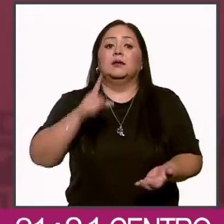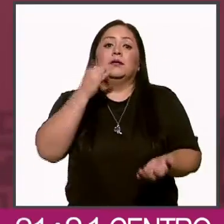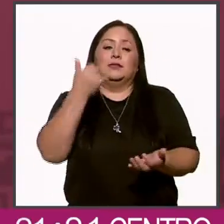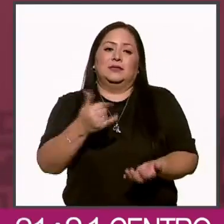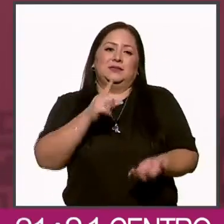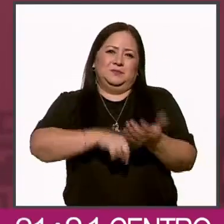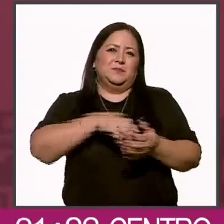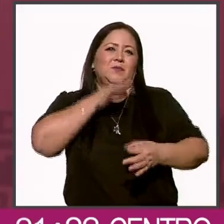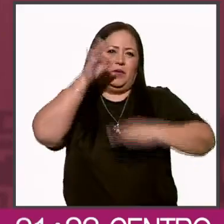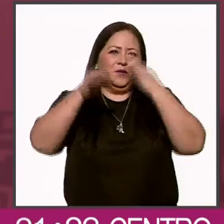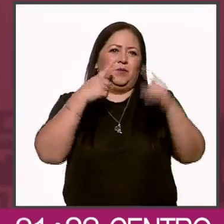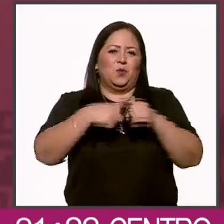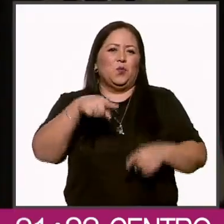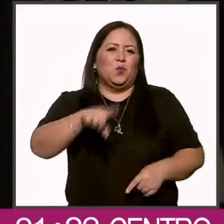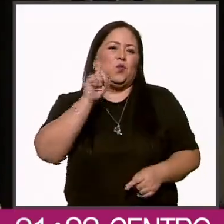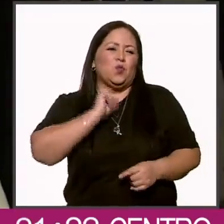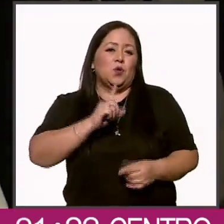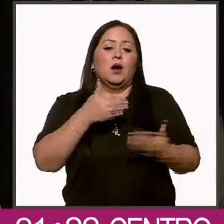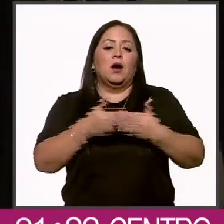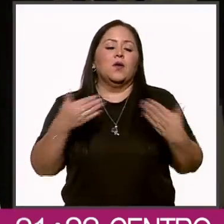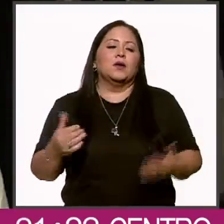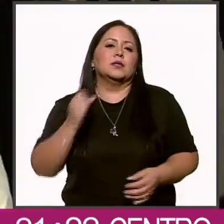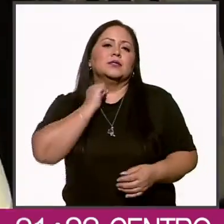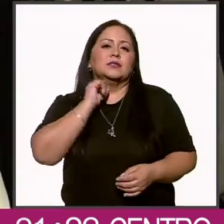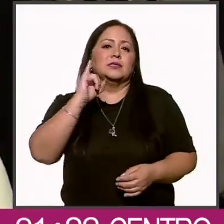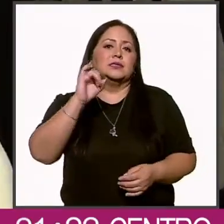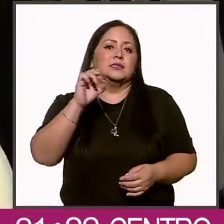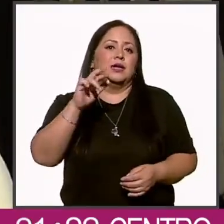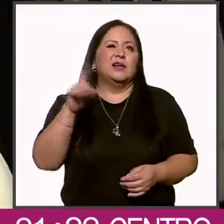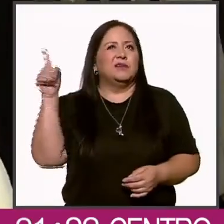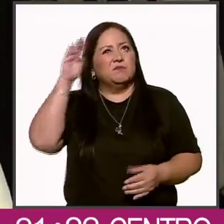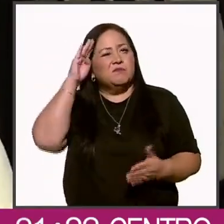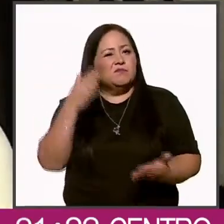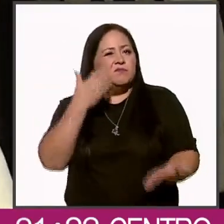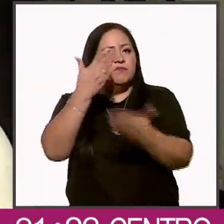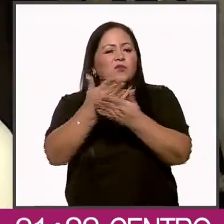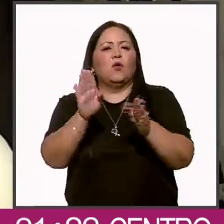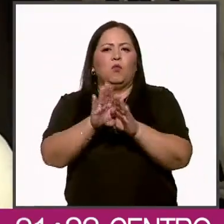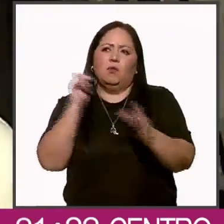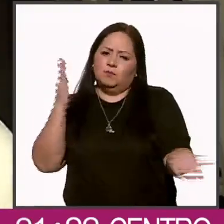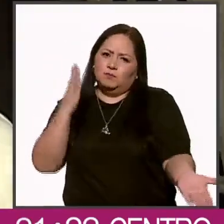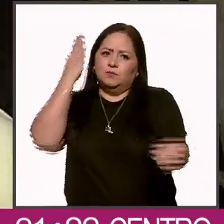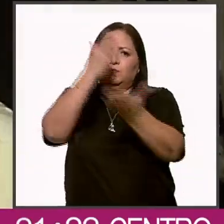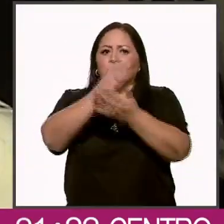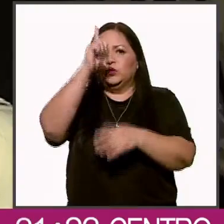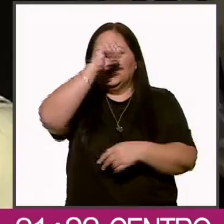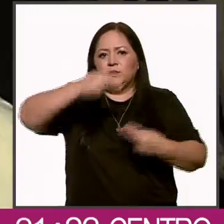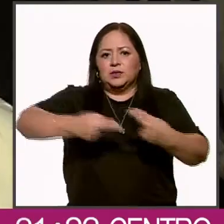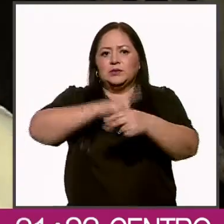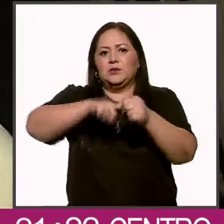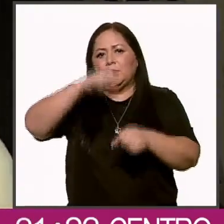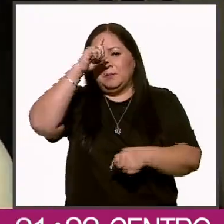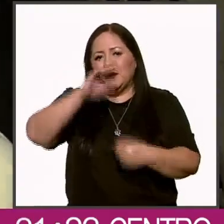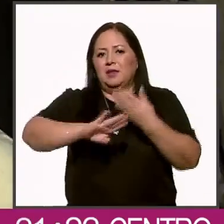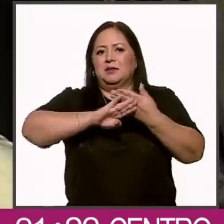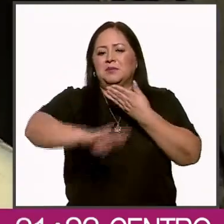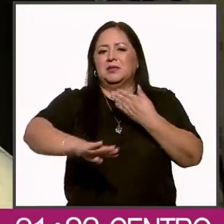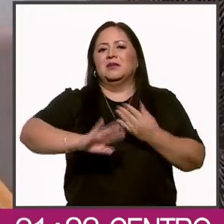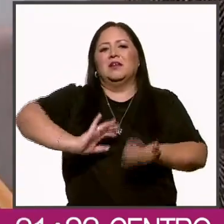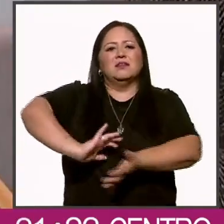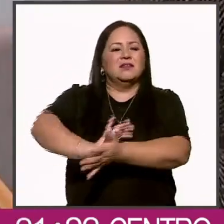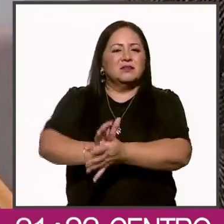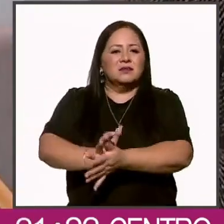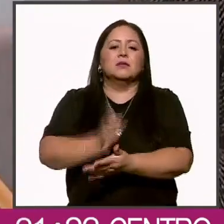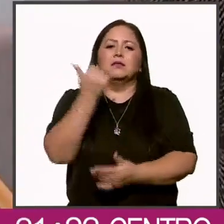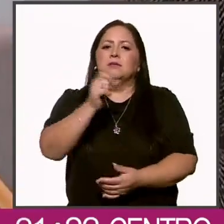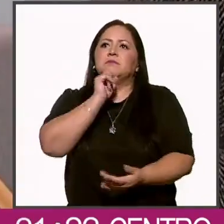medidas anunciadas por Cuevas, el senador Israel Zamora propone acciones como acudir al Consejo Nacional para prevenir la discriminación